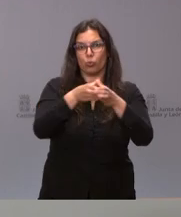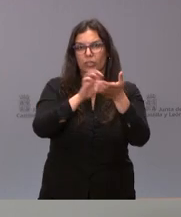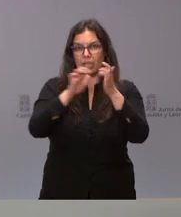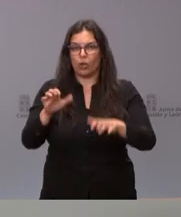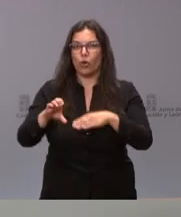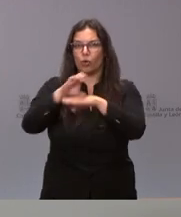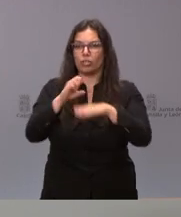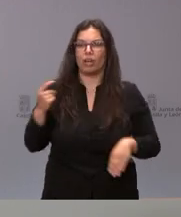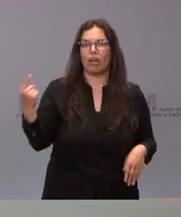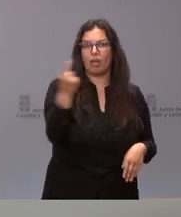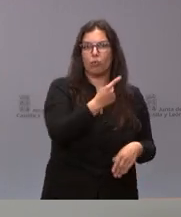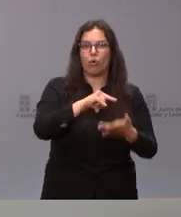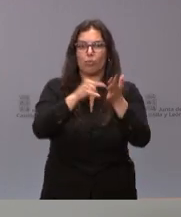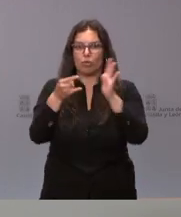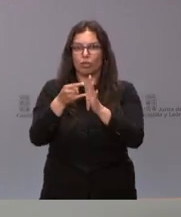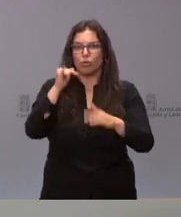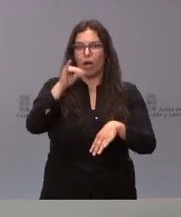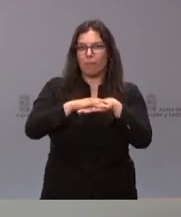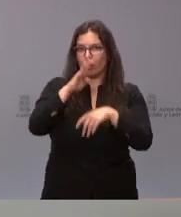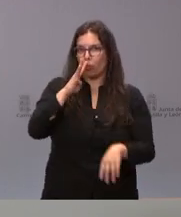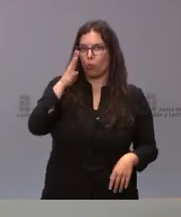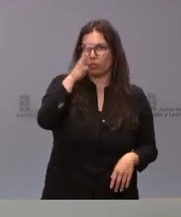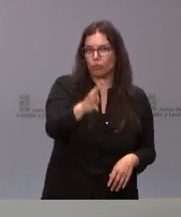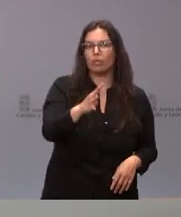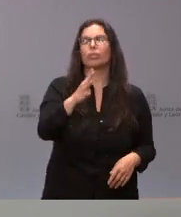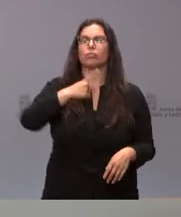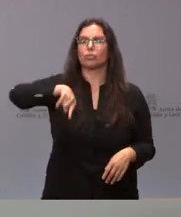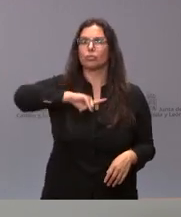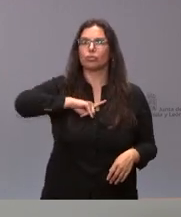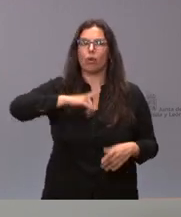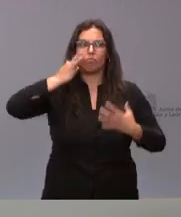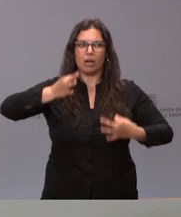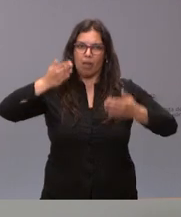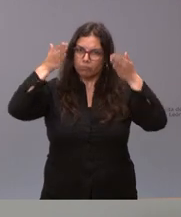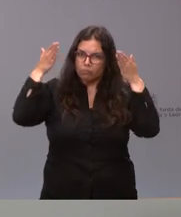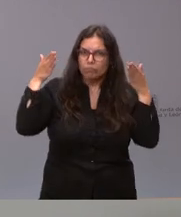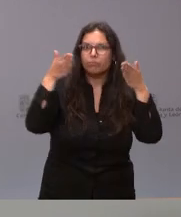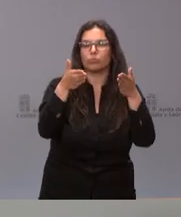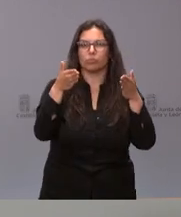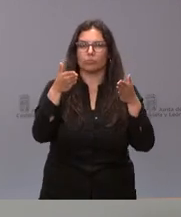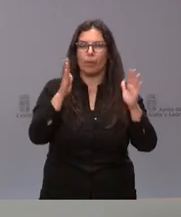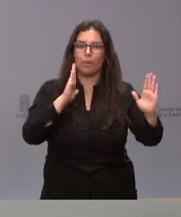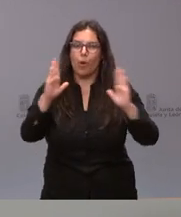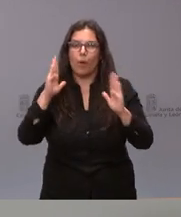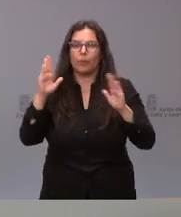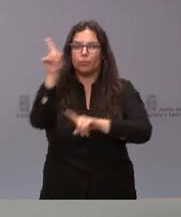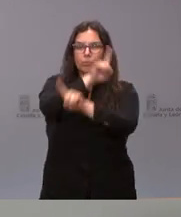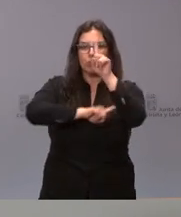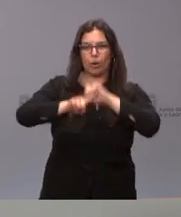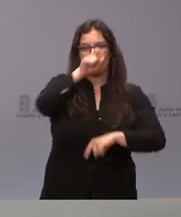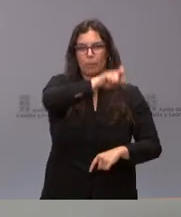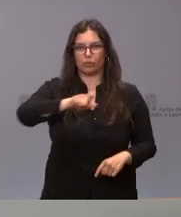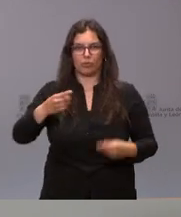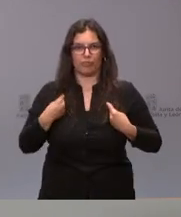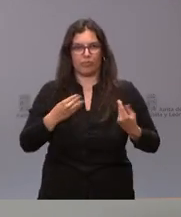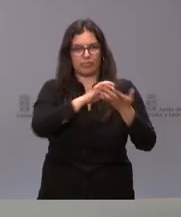para nuestra comunidad autónoma en los próximos cuatro años, que estamos claramente centrados en este momento en los problemas de los ciudadanos de Castilla